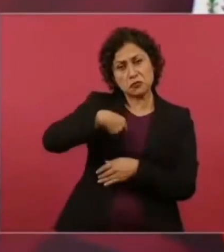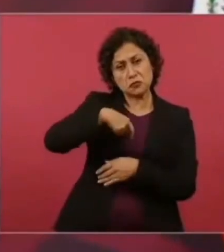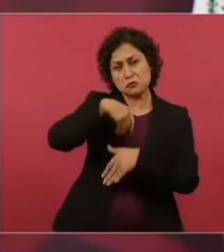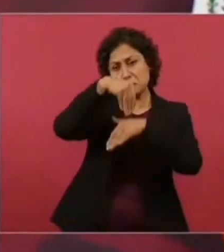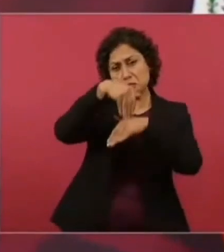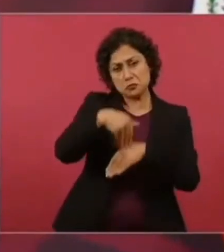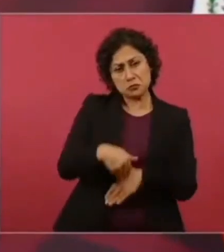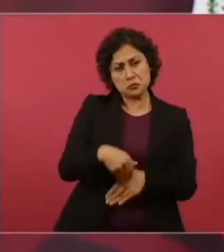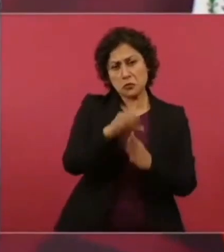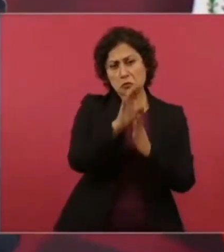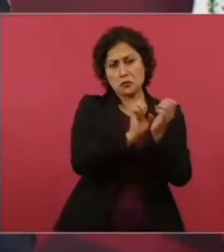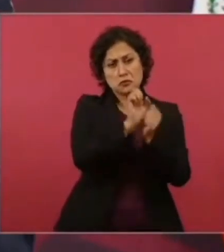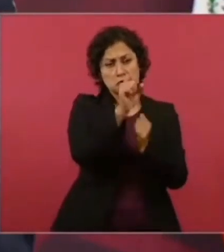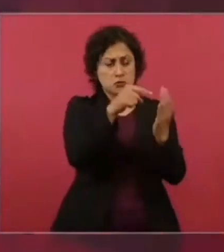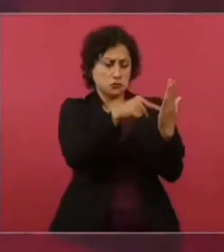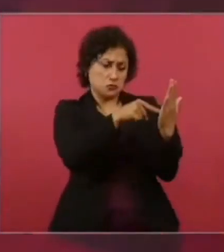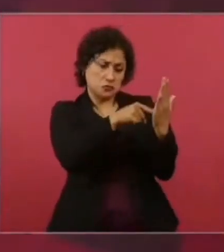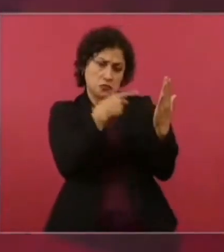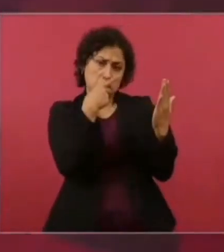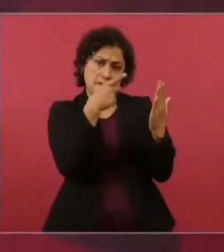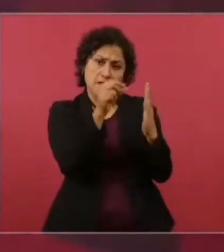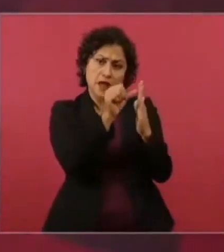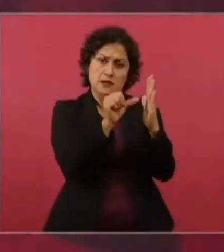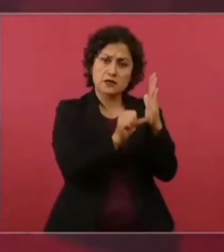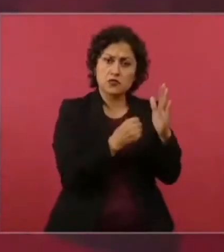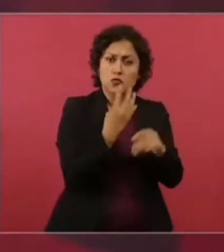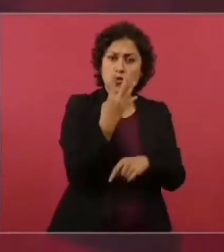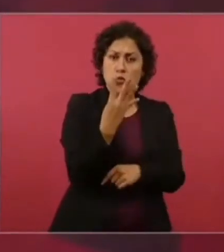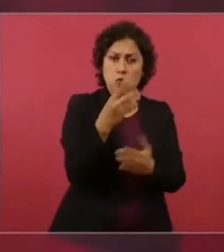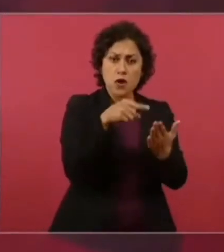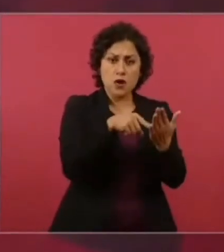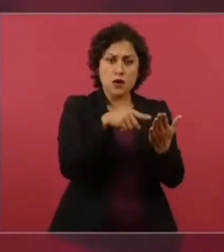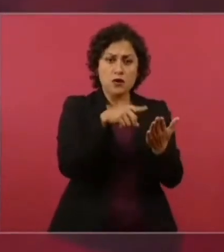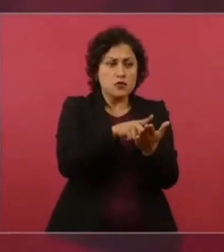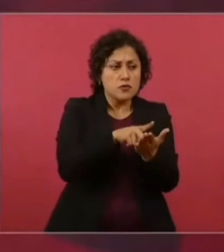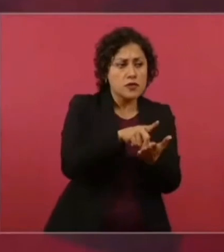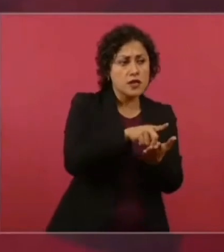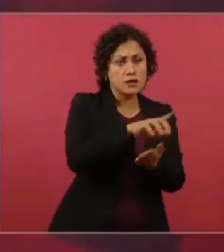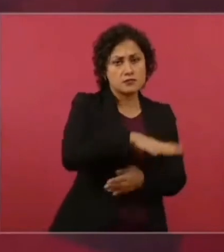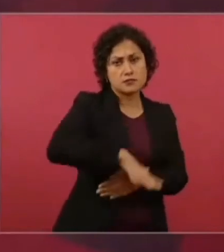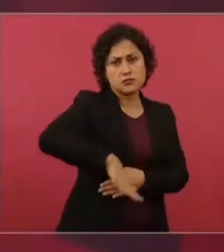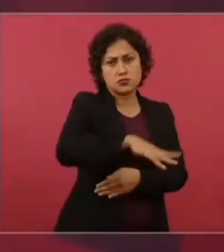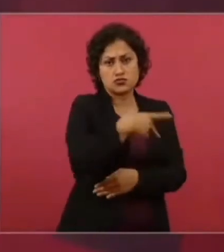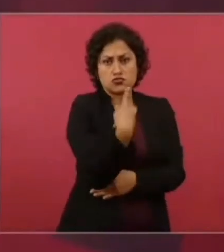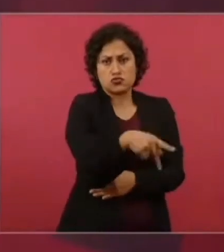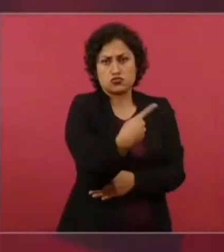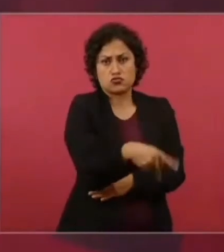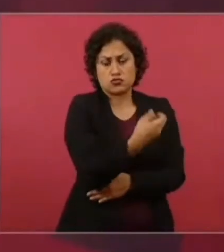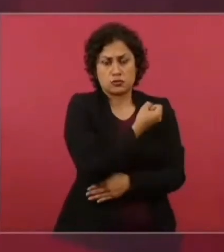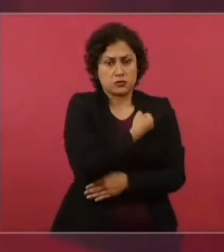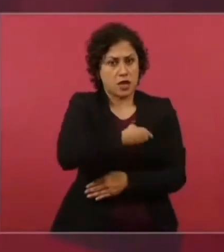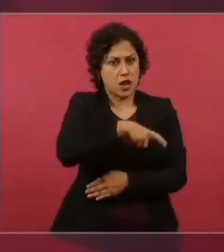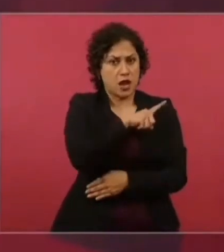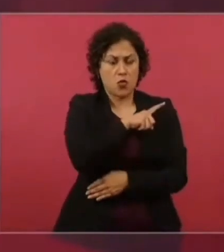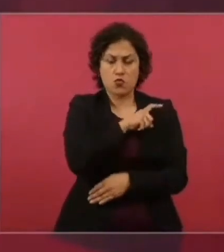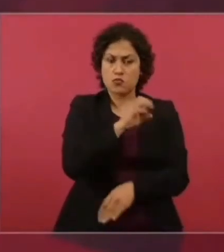artículo cuarto constitucional, el derecho del pueblo a la salud. Y nada de